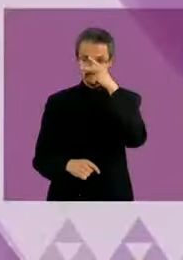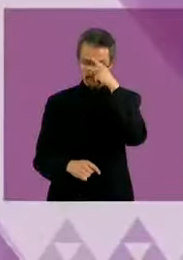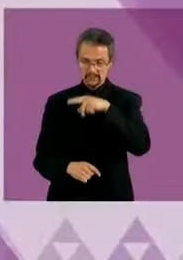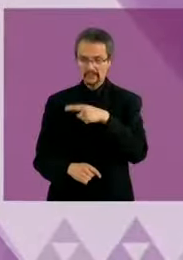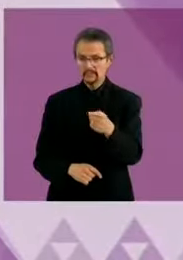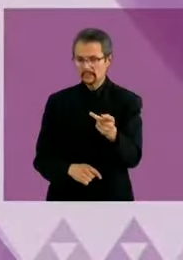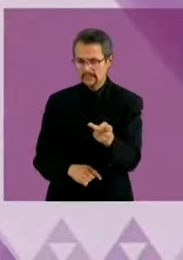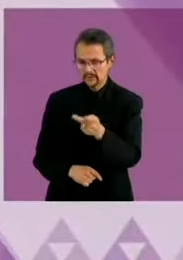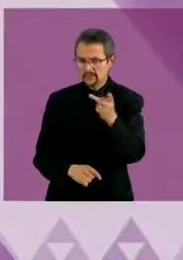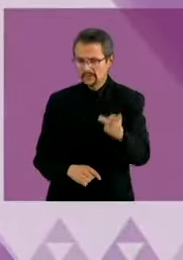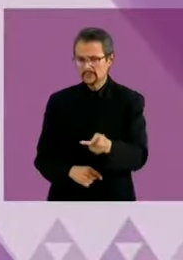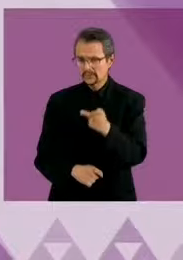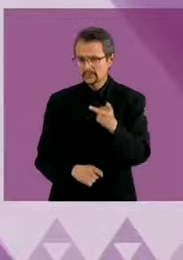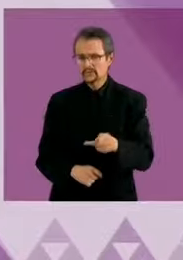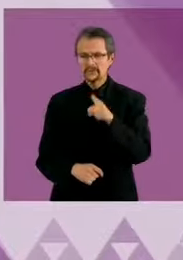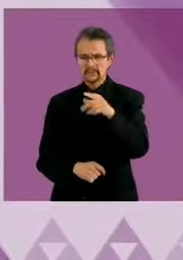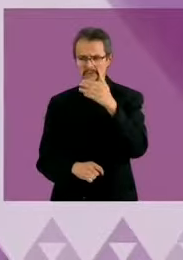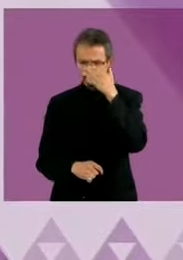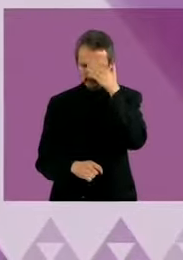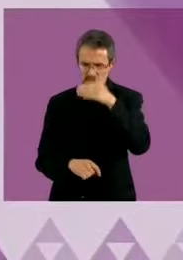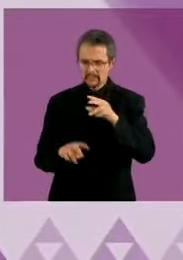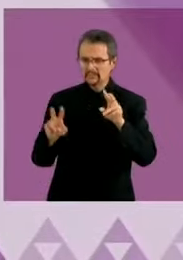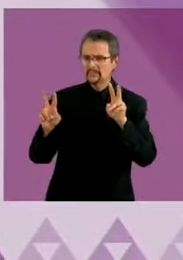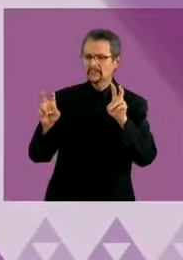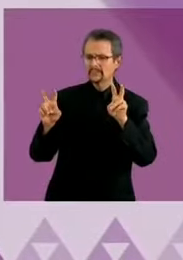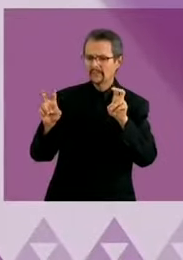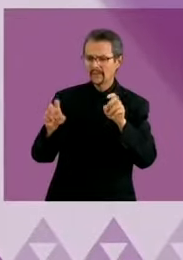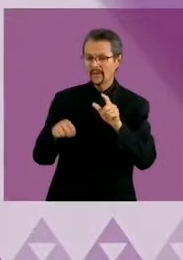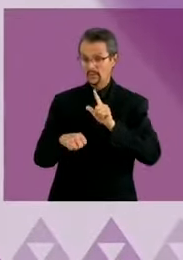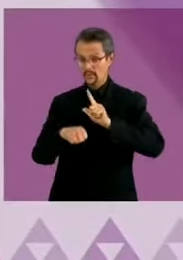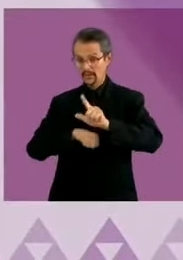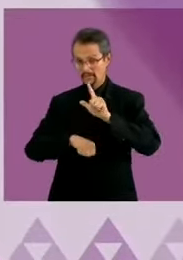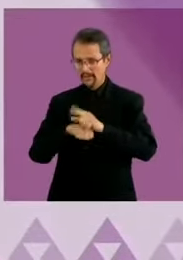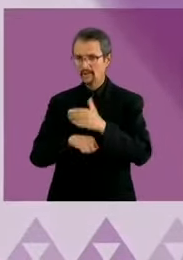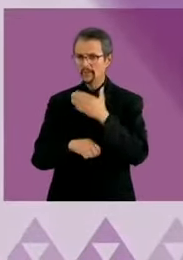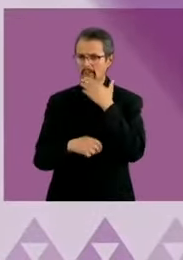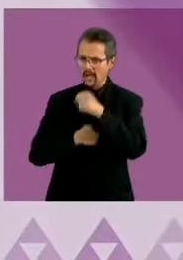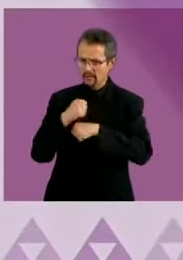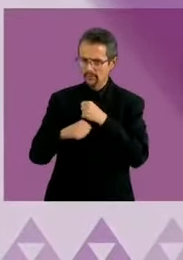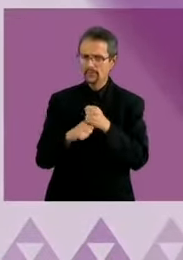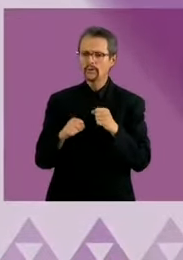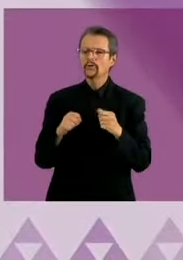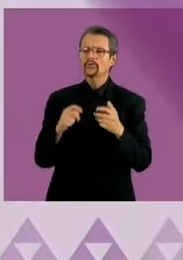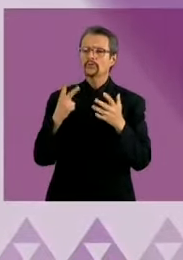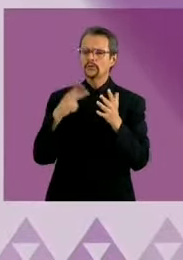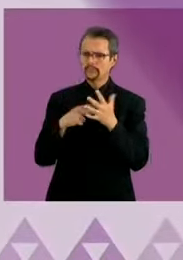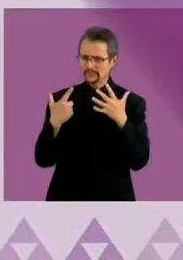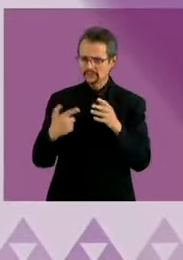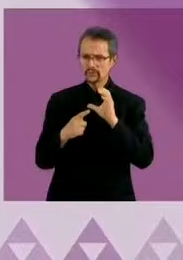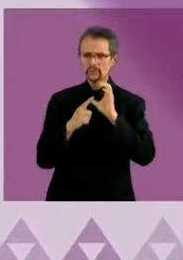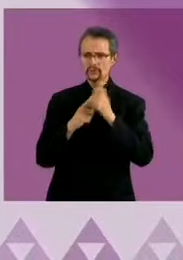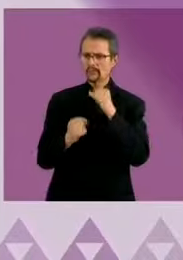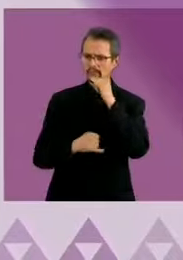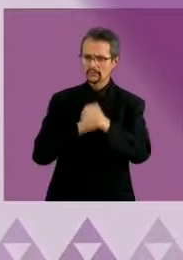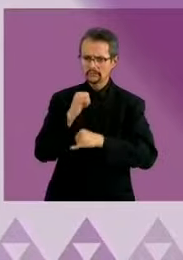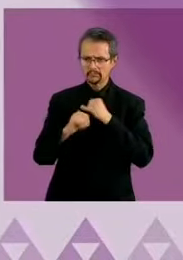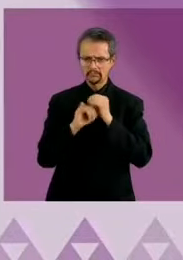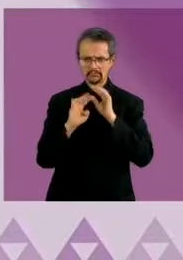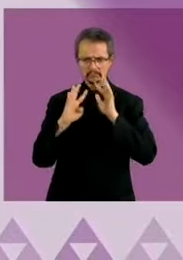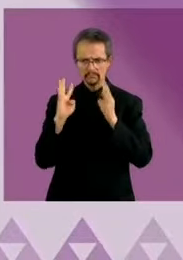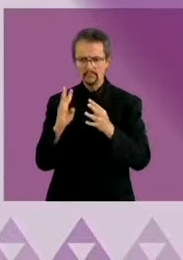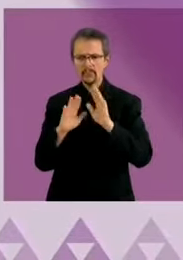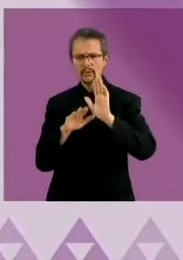el caso exitoso de Guatemala, un poco de contexto. Ayuda, en 2007 se creó en Guatemala la Comisión Internacional contra la